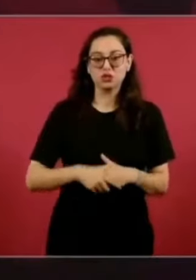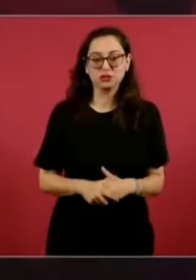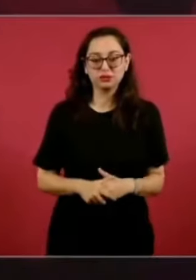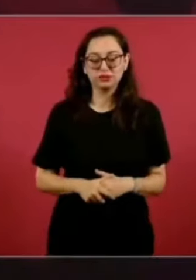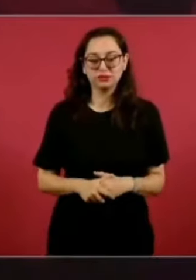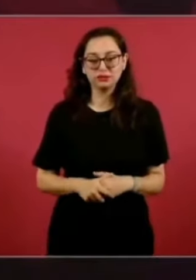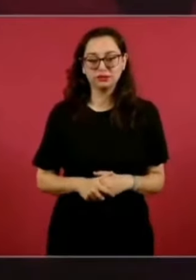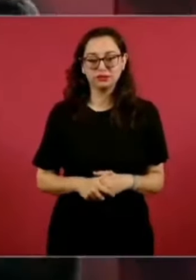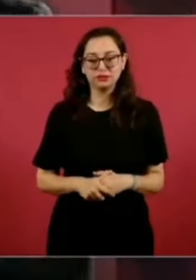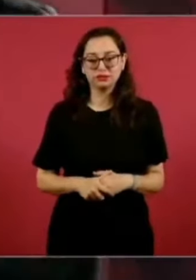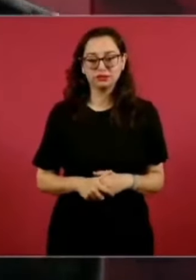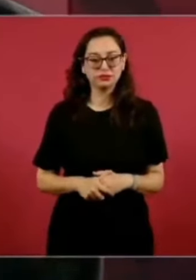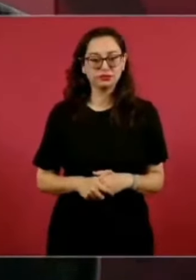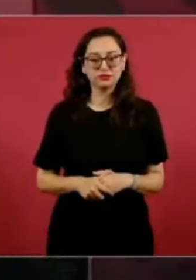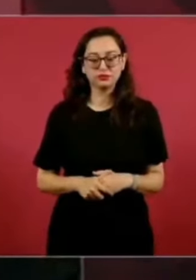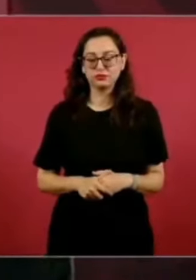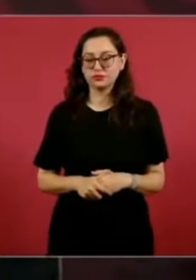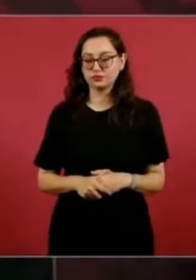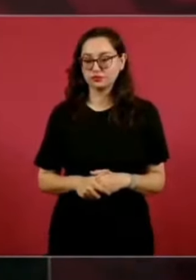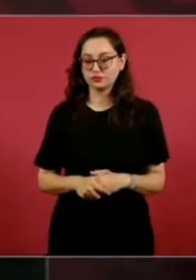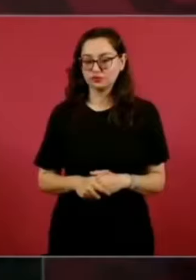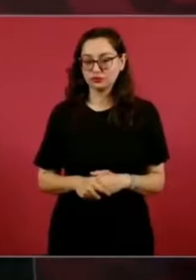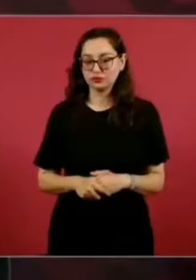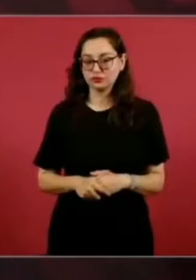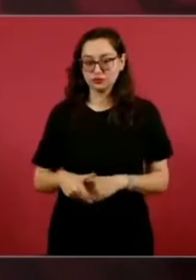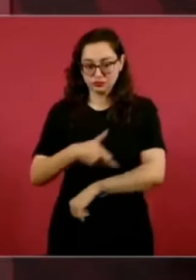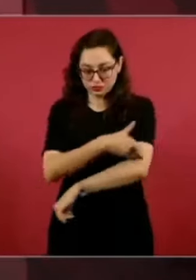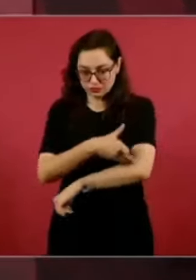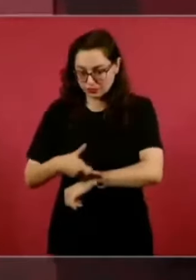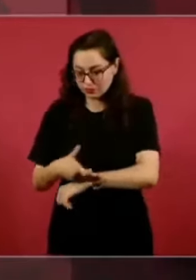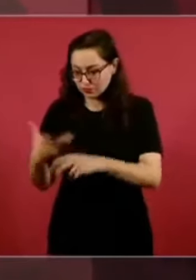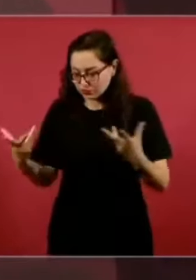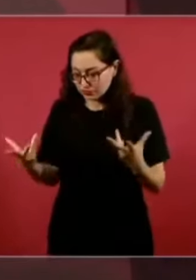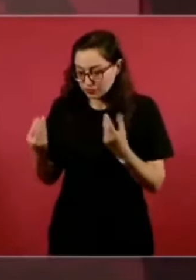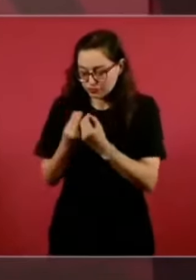que se mantenga la integración en las familias